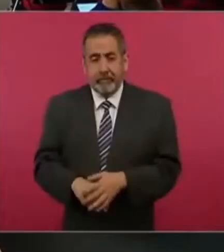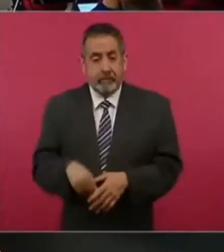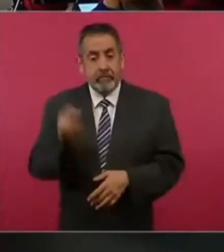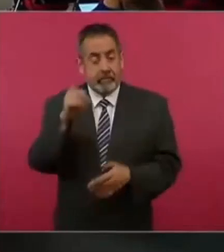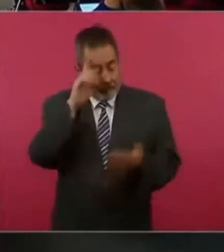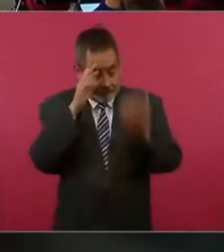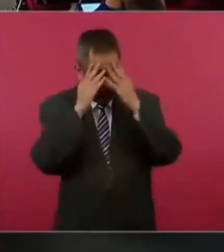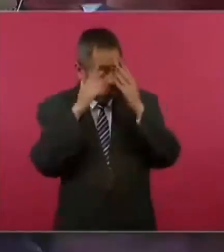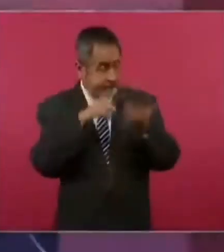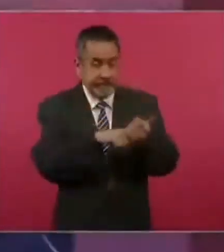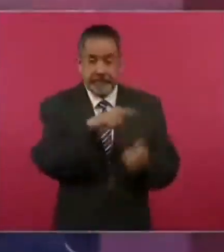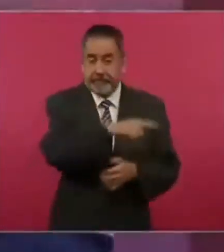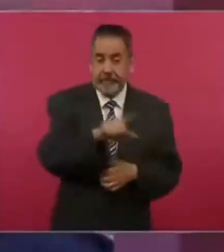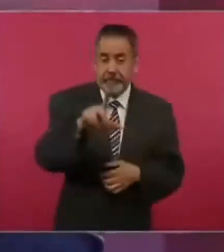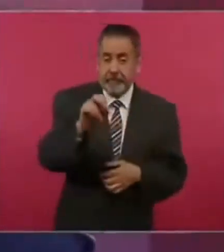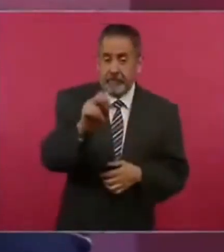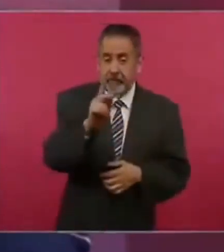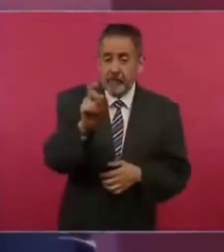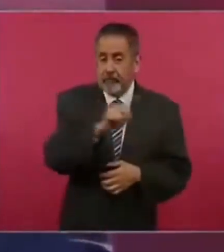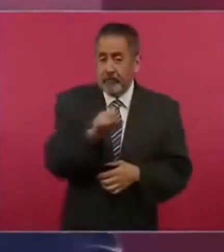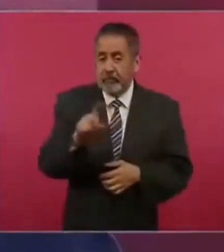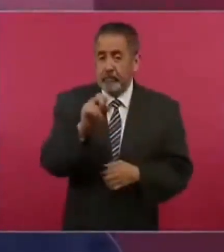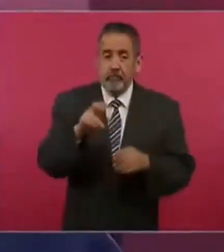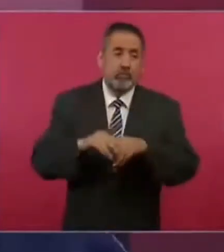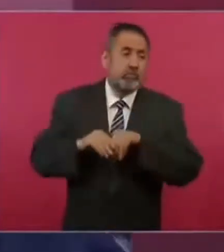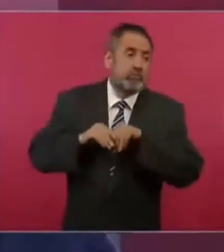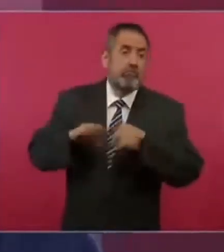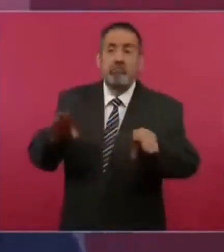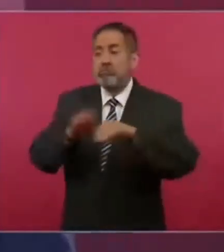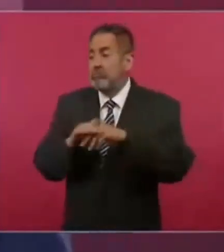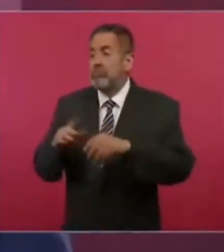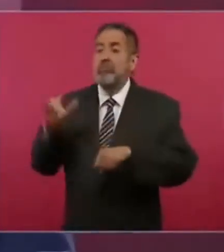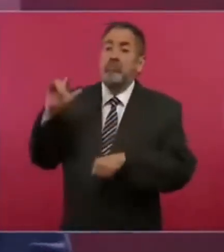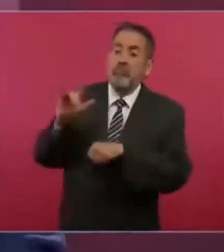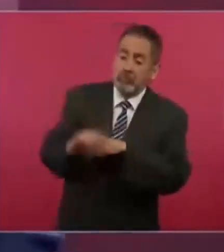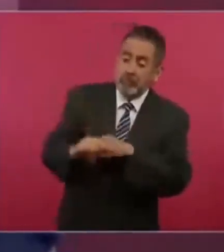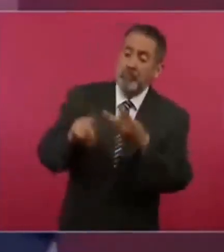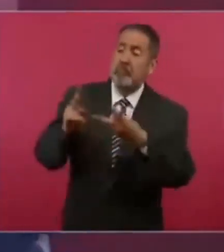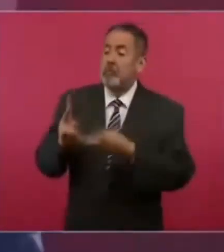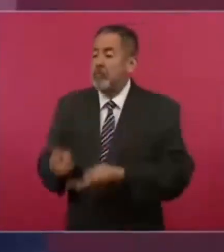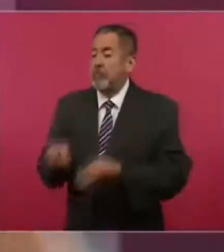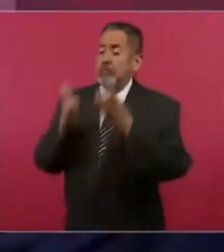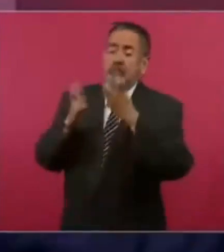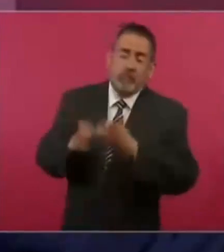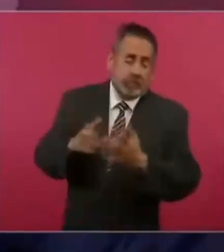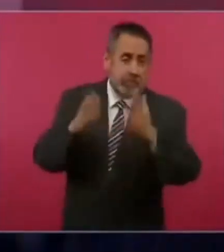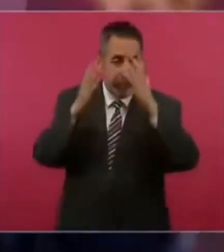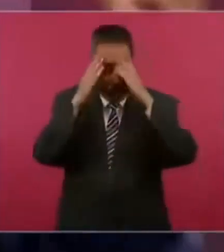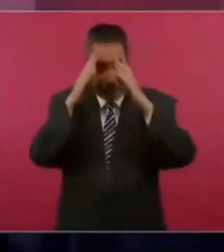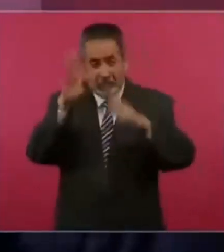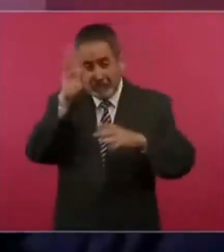Dóriga y todos, el robo del avión, es el colmo ya,